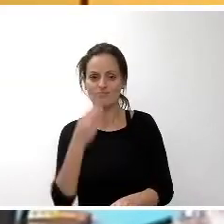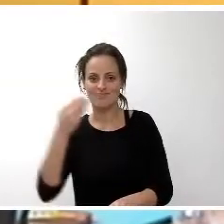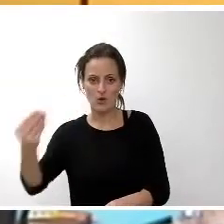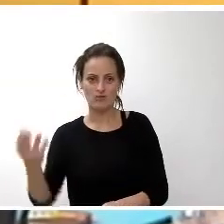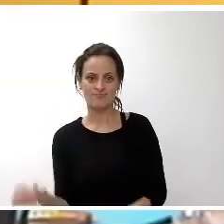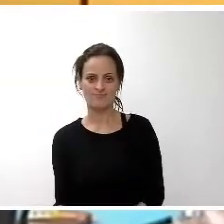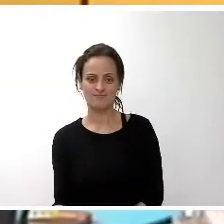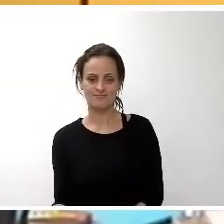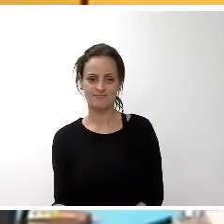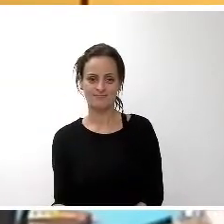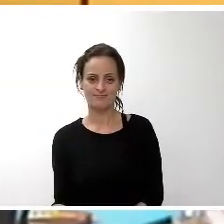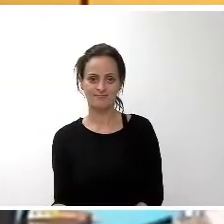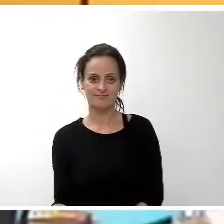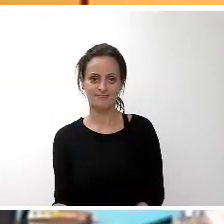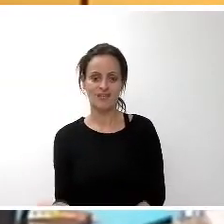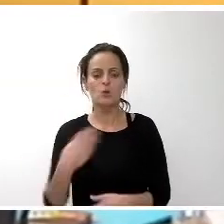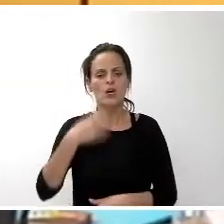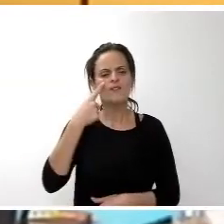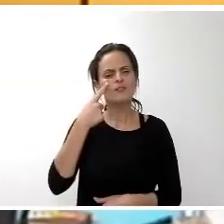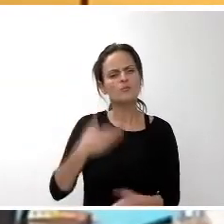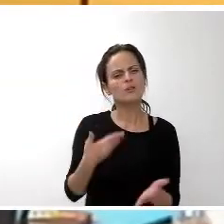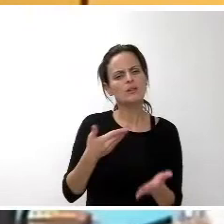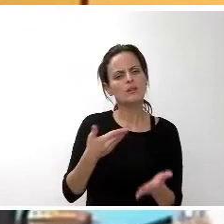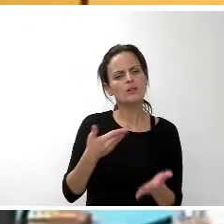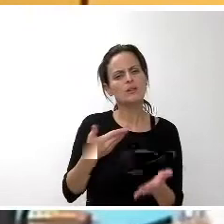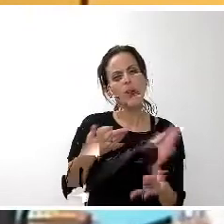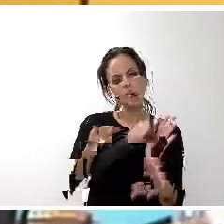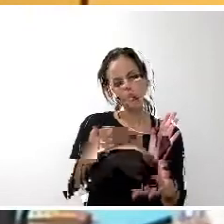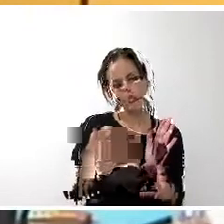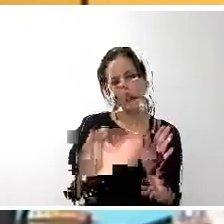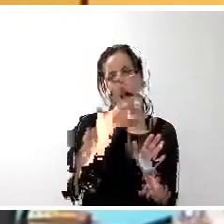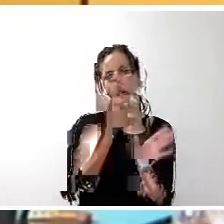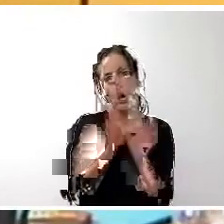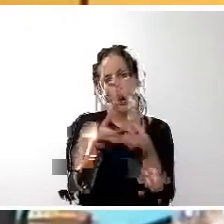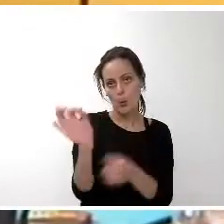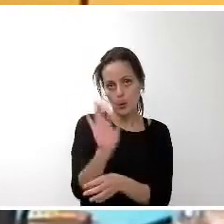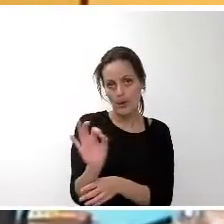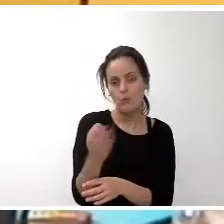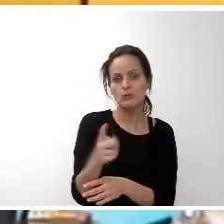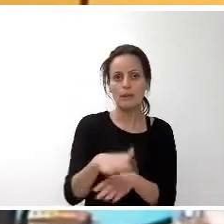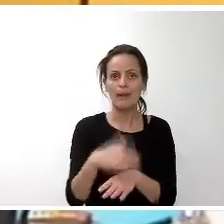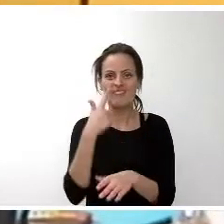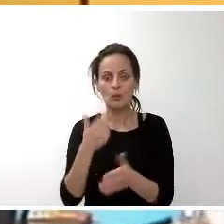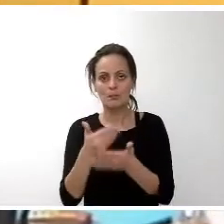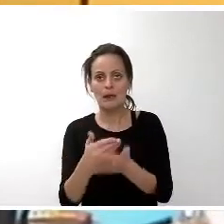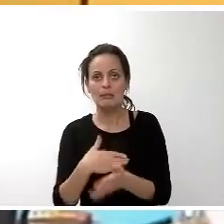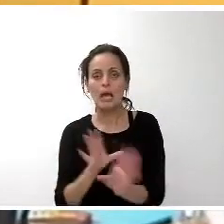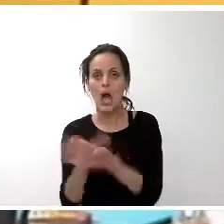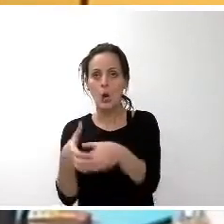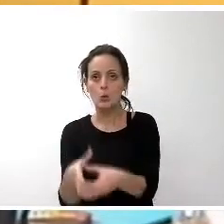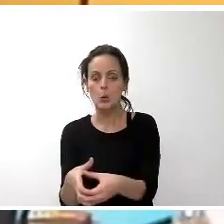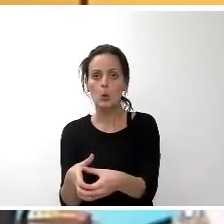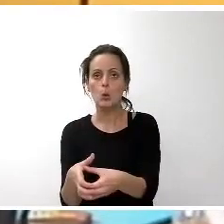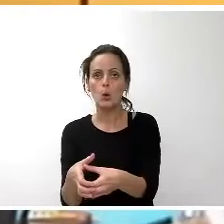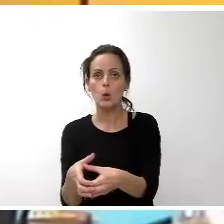He visto la enmienda a la totalidad de los que hemos visto las enmiendas del Grupo Popular. Quisiera